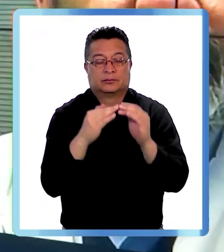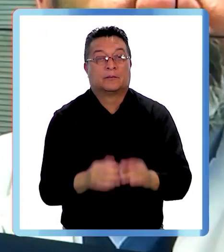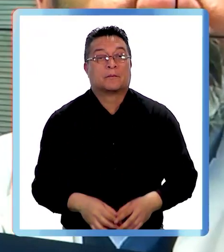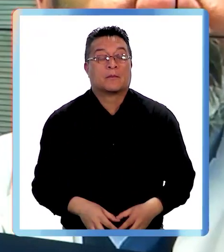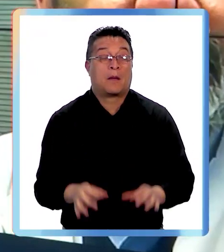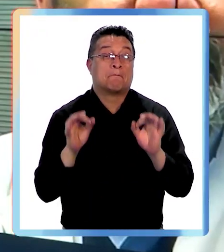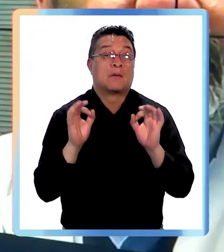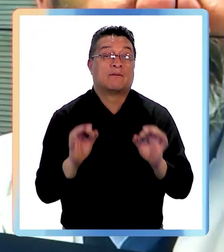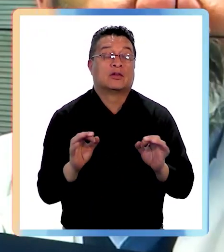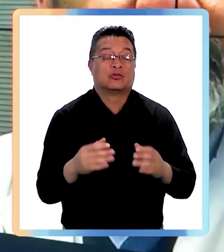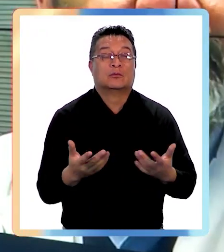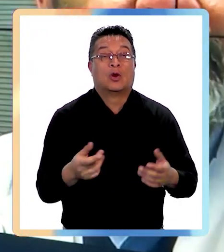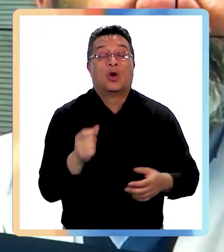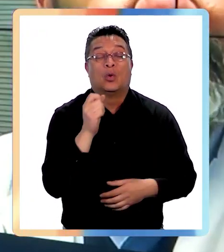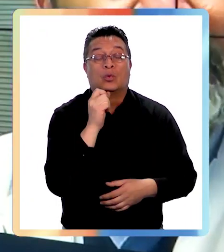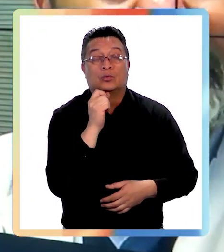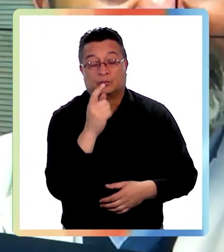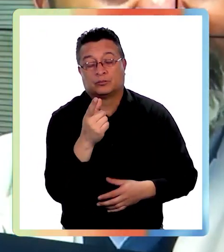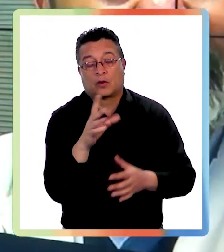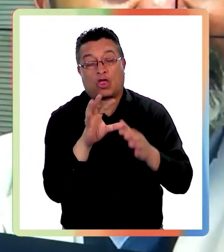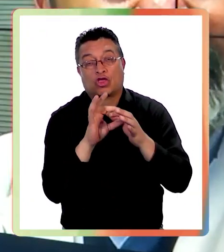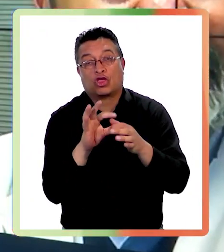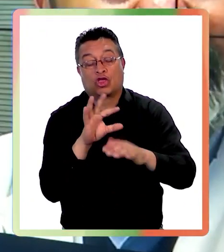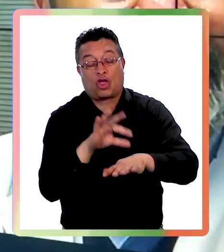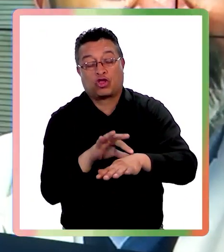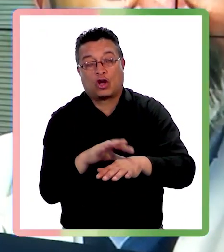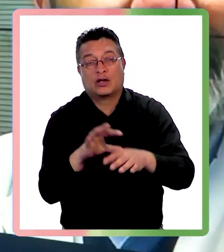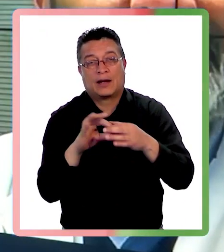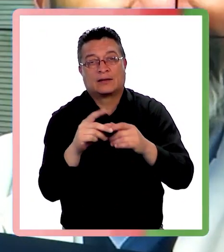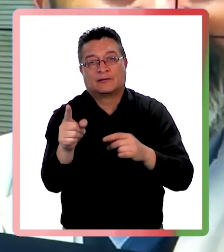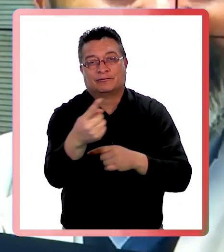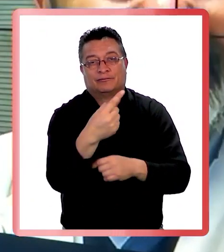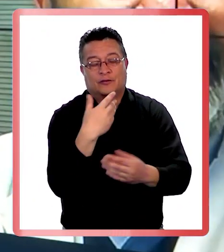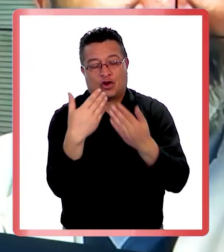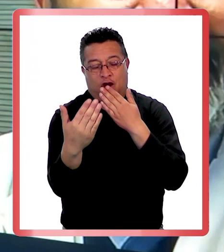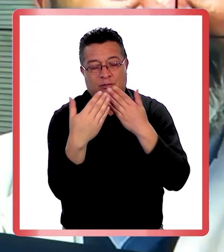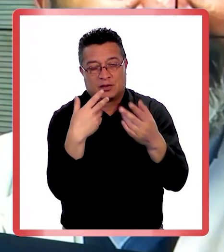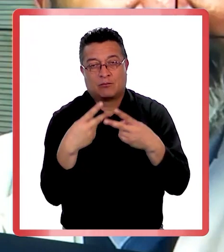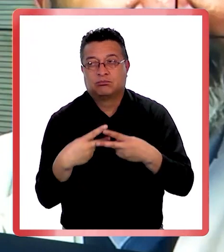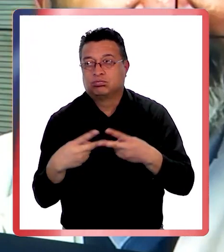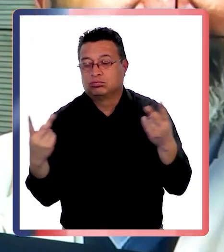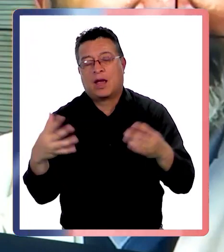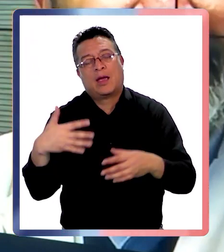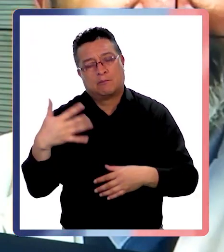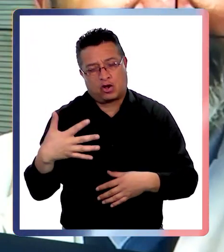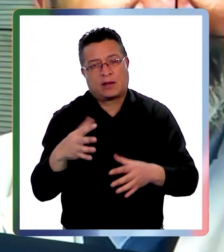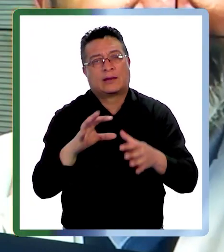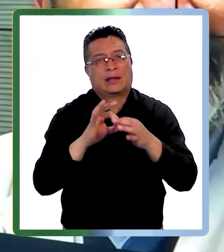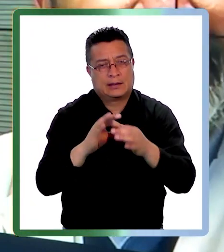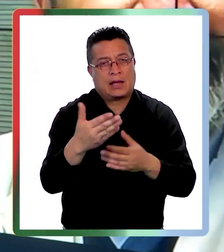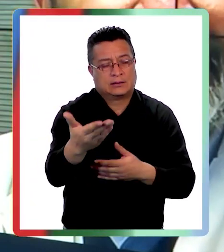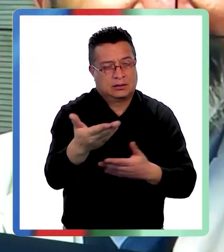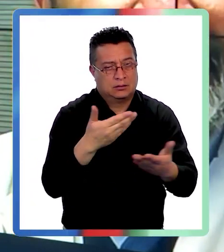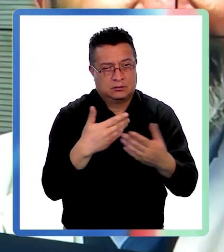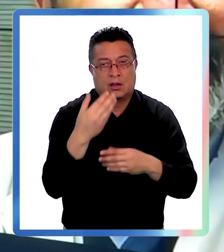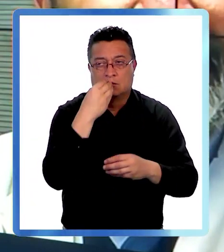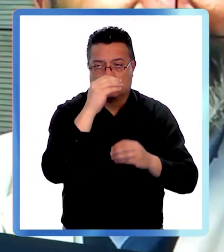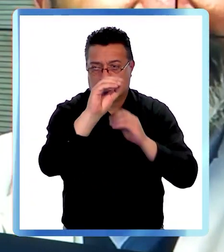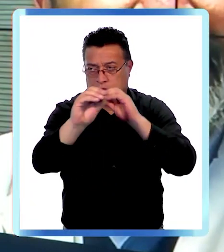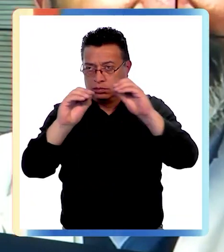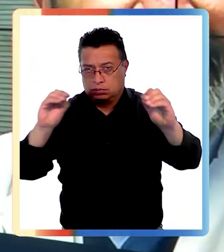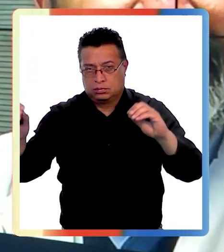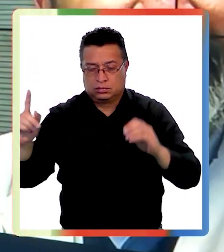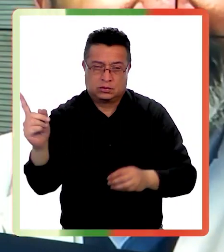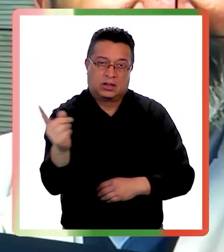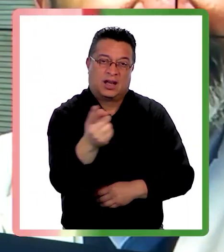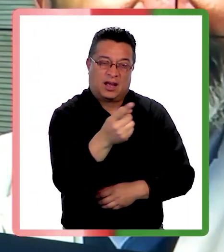Perfecto, bueno doctor Claudio Fullerton muchas gracias por acompañarnos hoy día y conversar de este tema tan importante reiteramos el llamado a